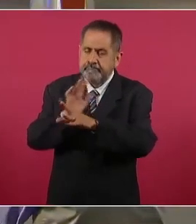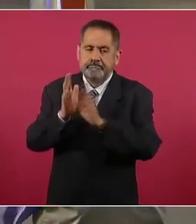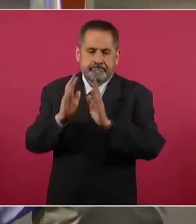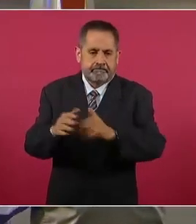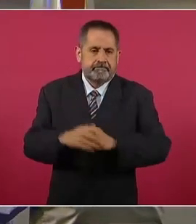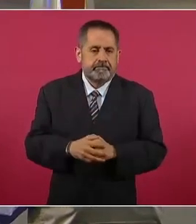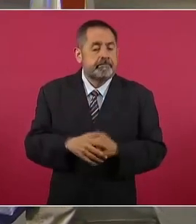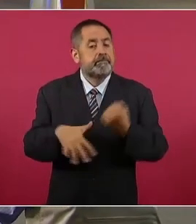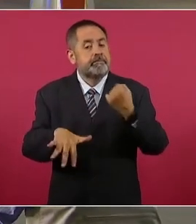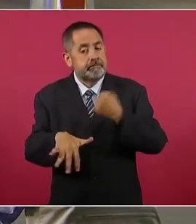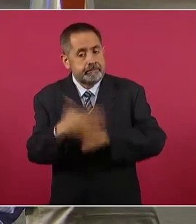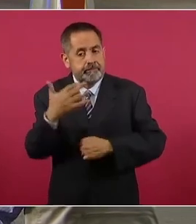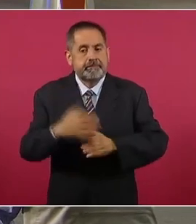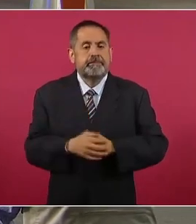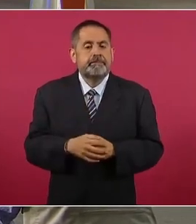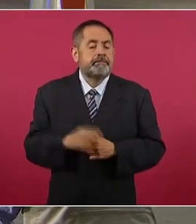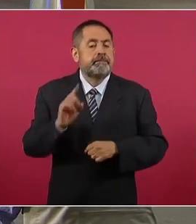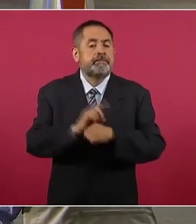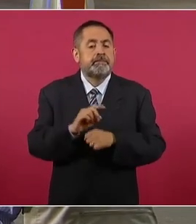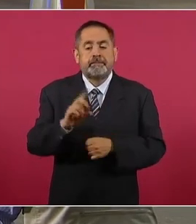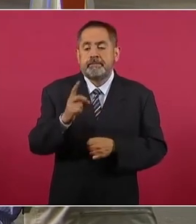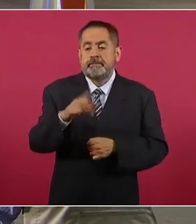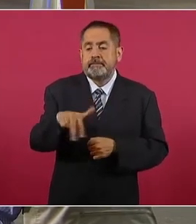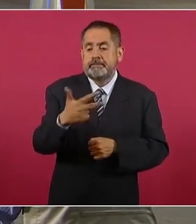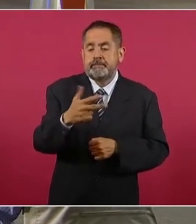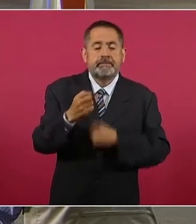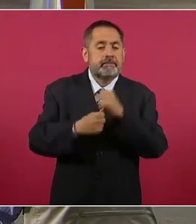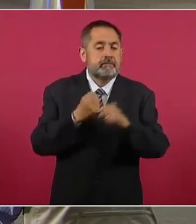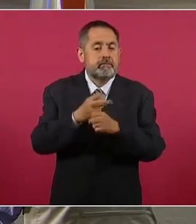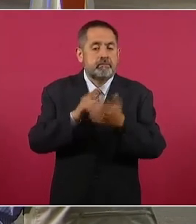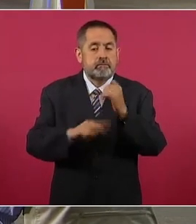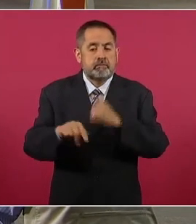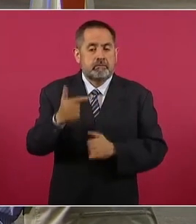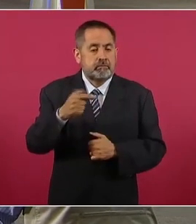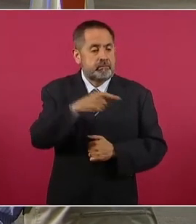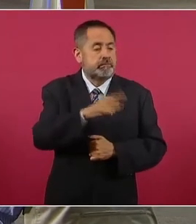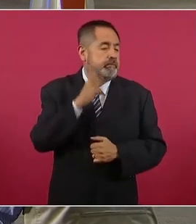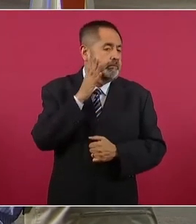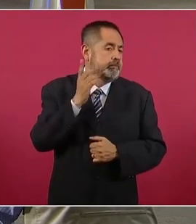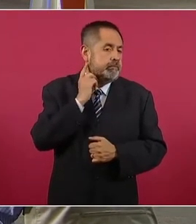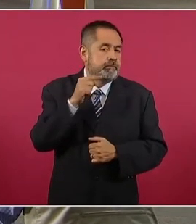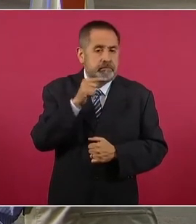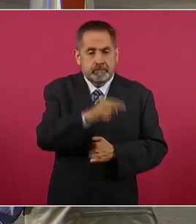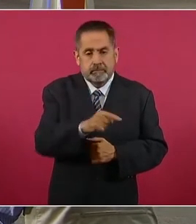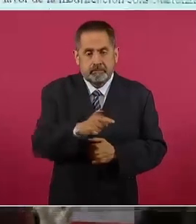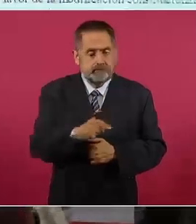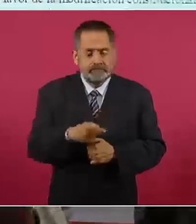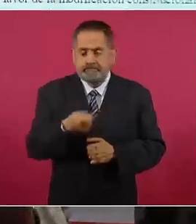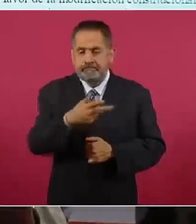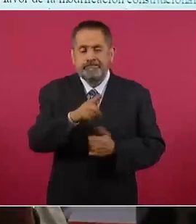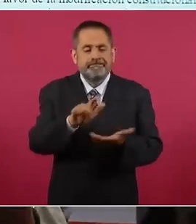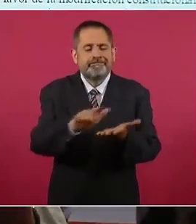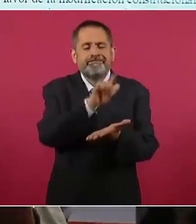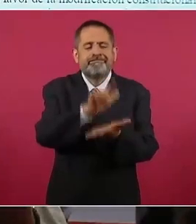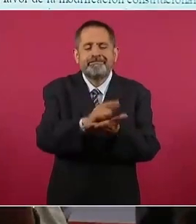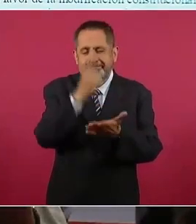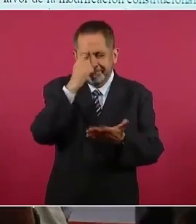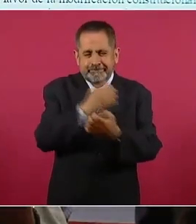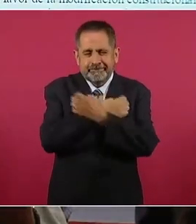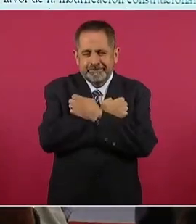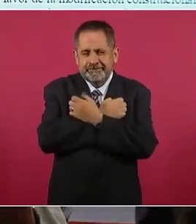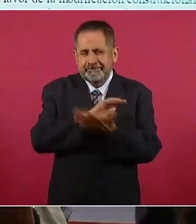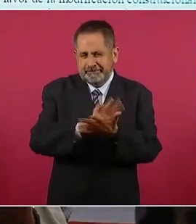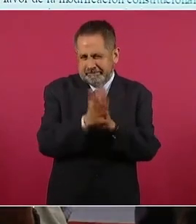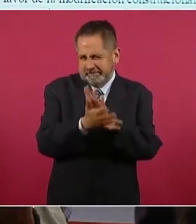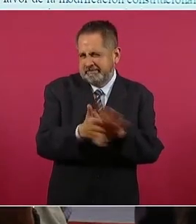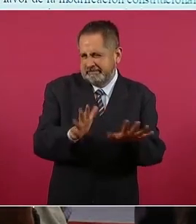Quince. El 13 de diciembre de 2012, la Cámara de Diputados aprobó la mal llamada reforma educativa que